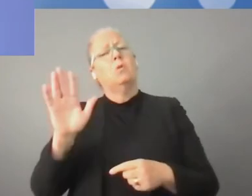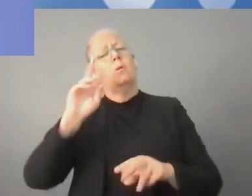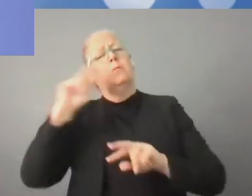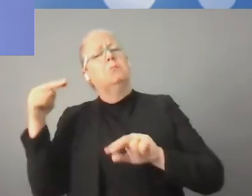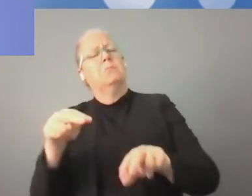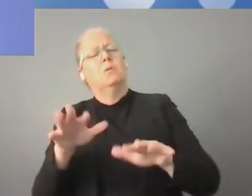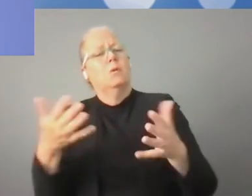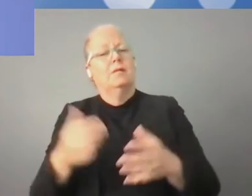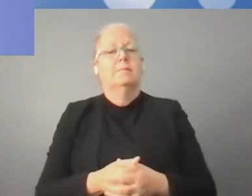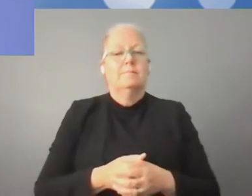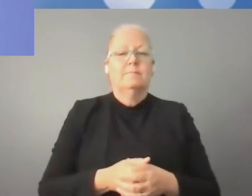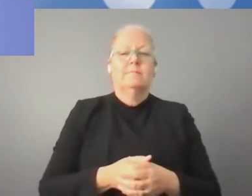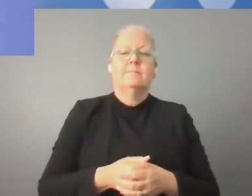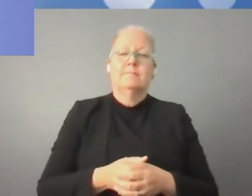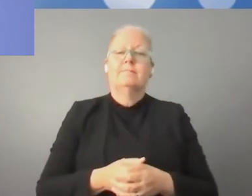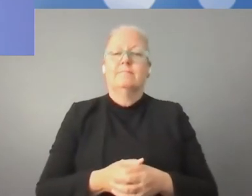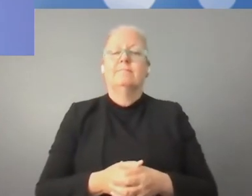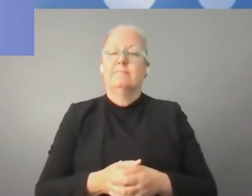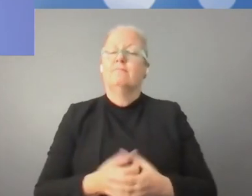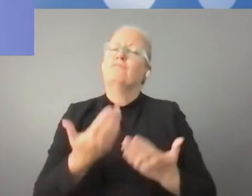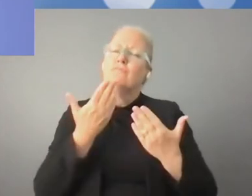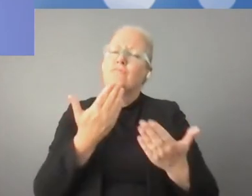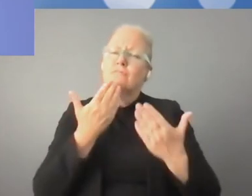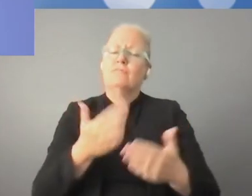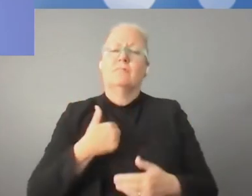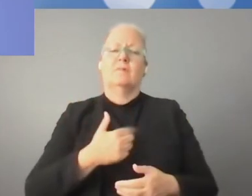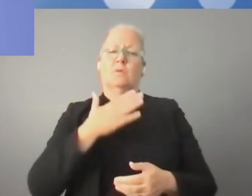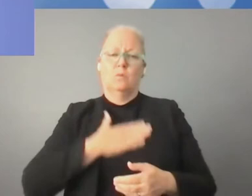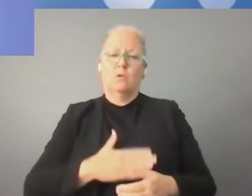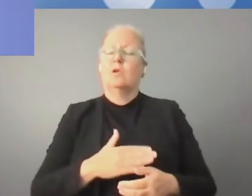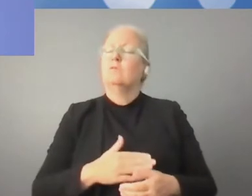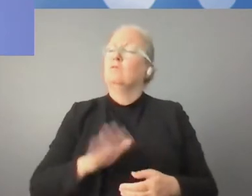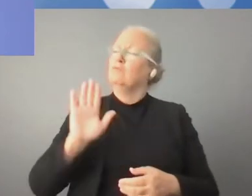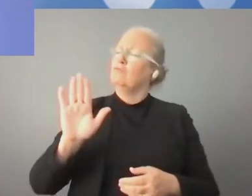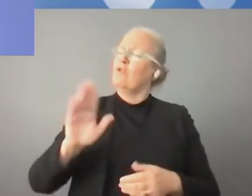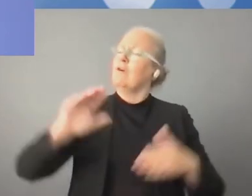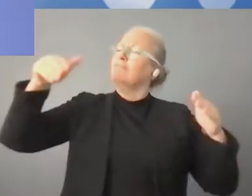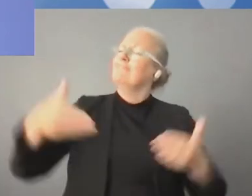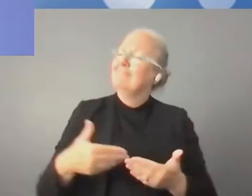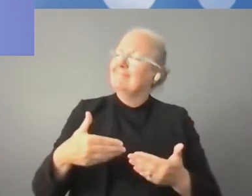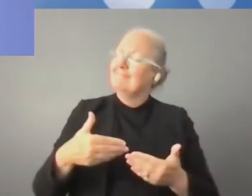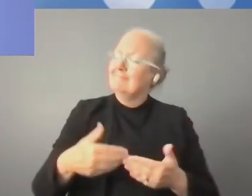Ministerio de Exteriores de